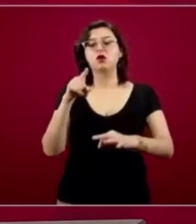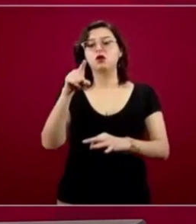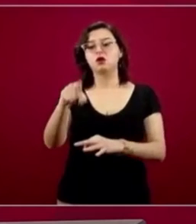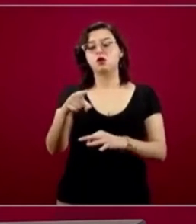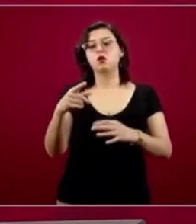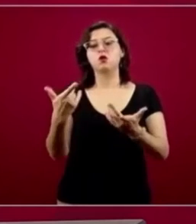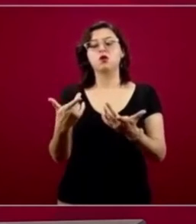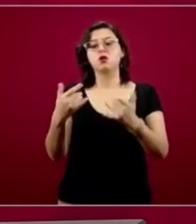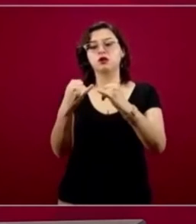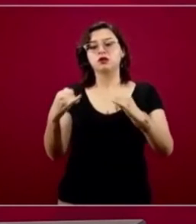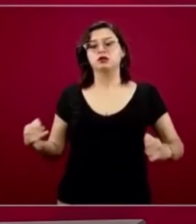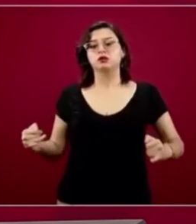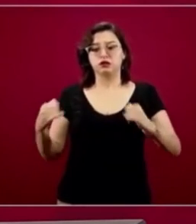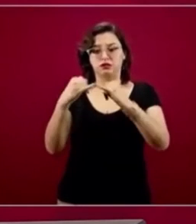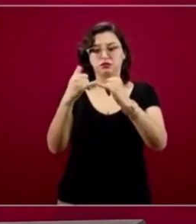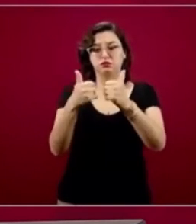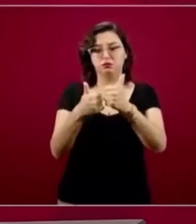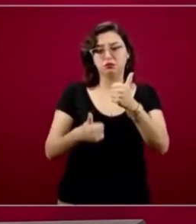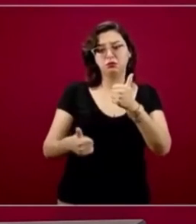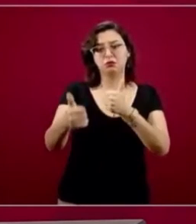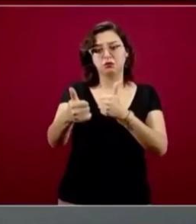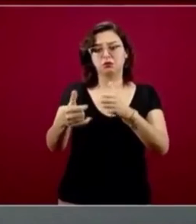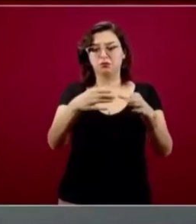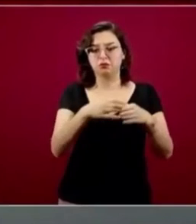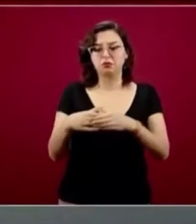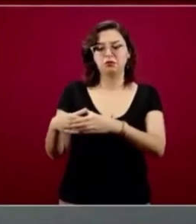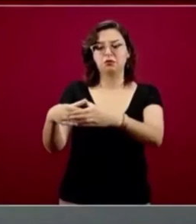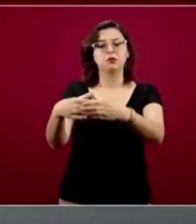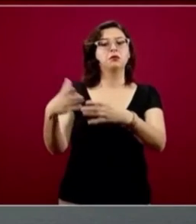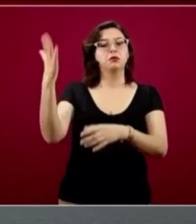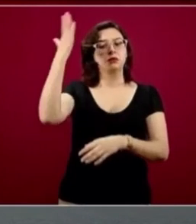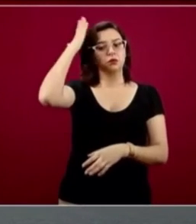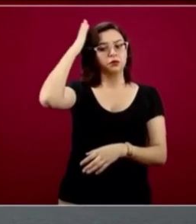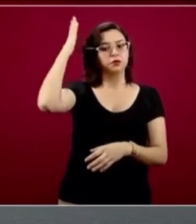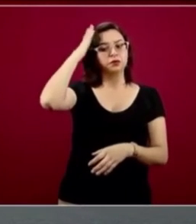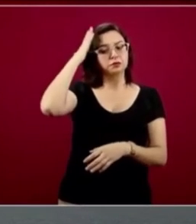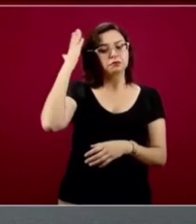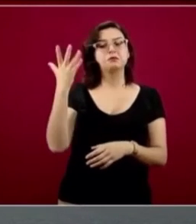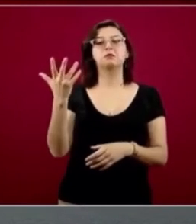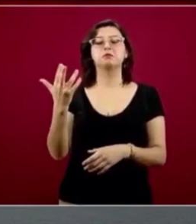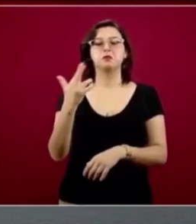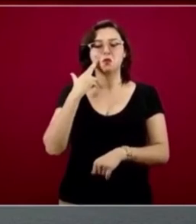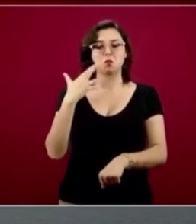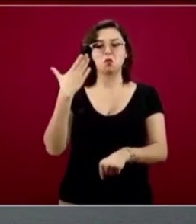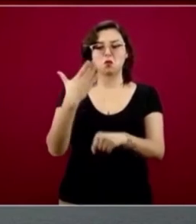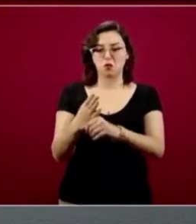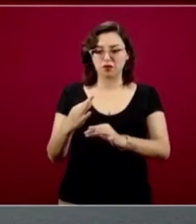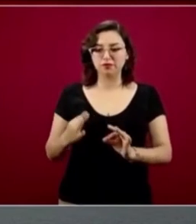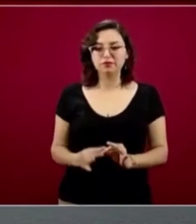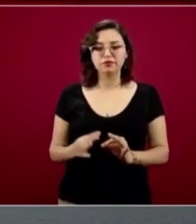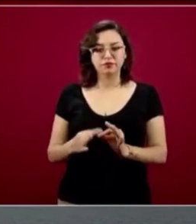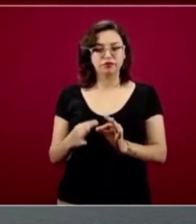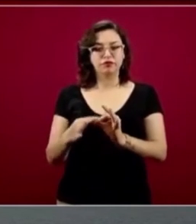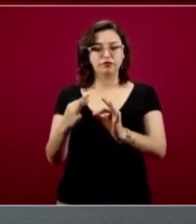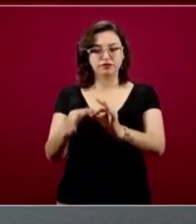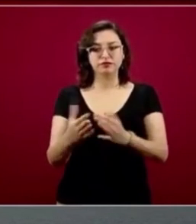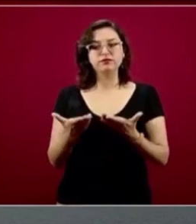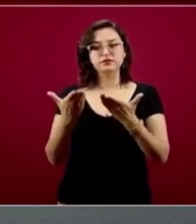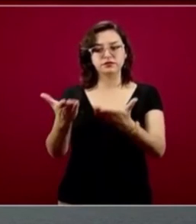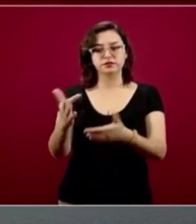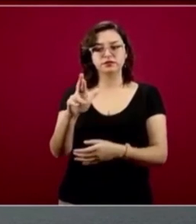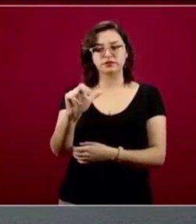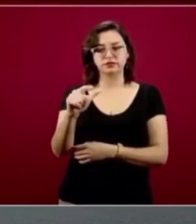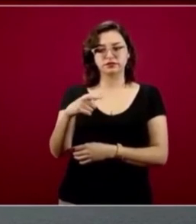precisamente encabeza con mucha eficacia, con mucho compromiso Raquel Sosa,